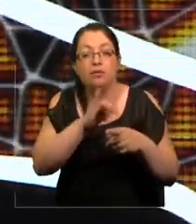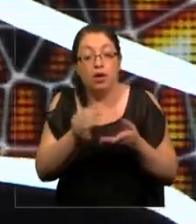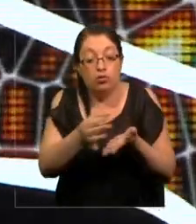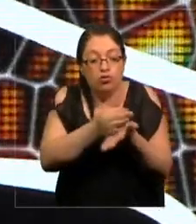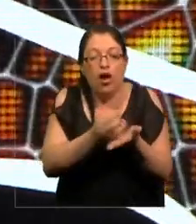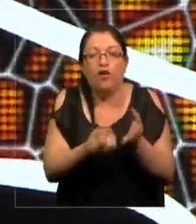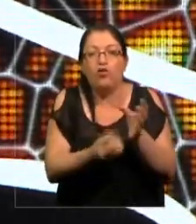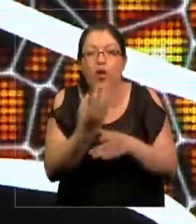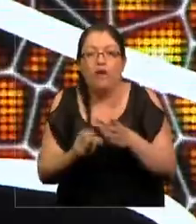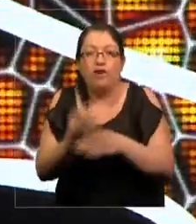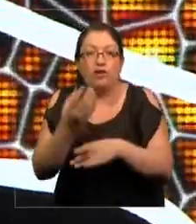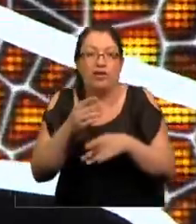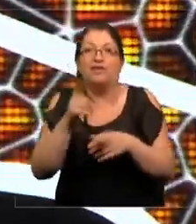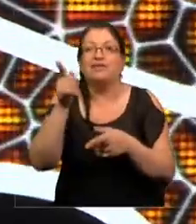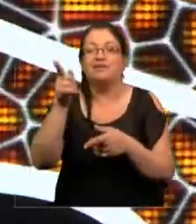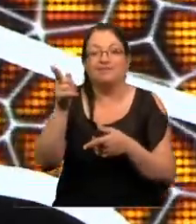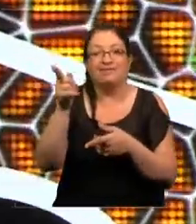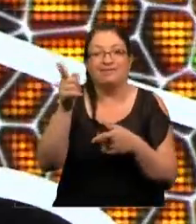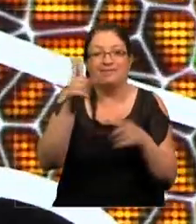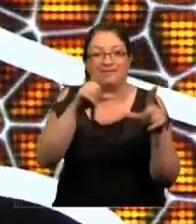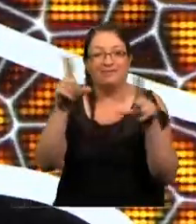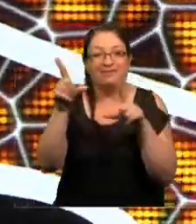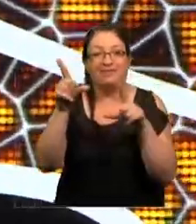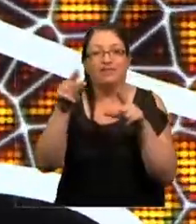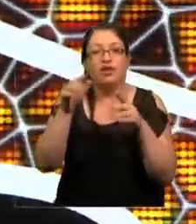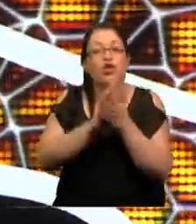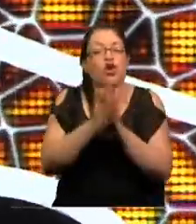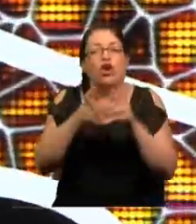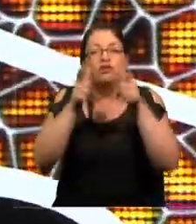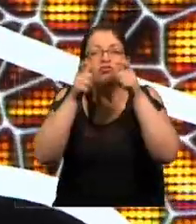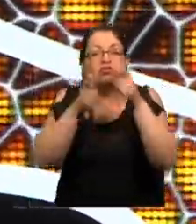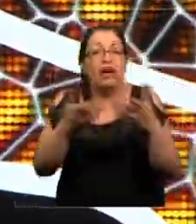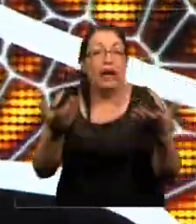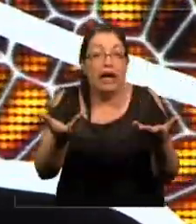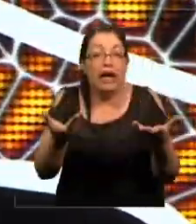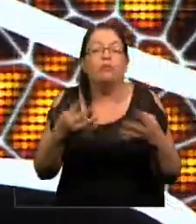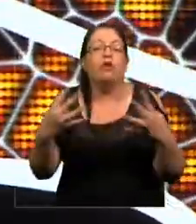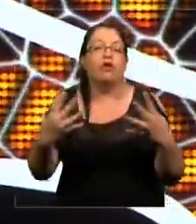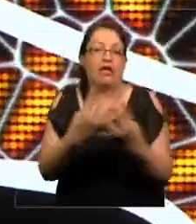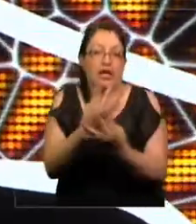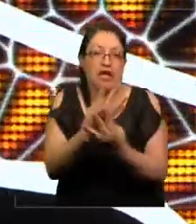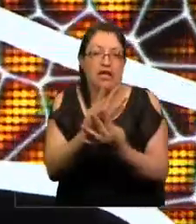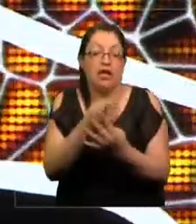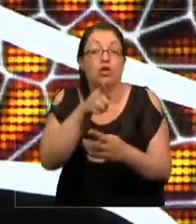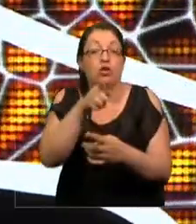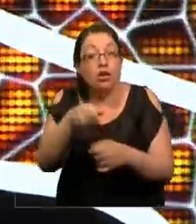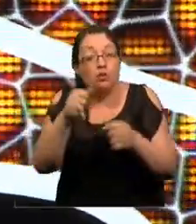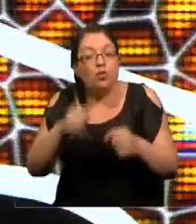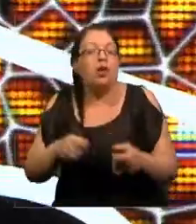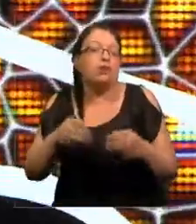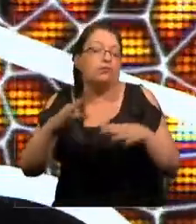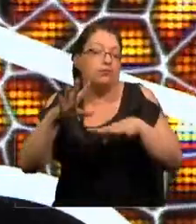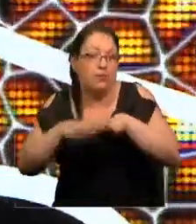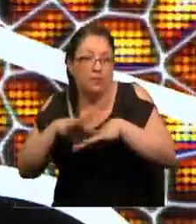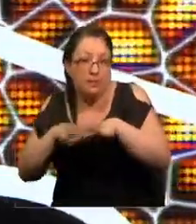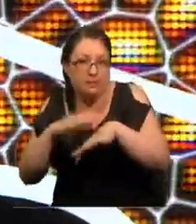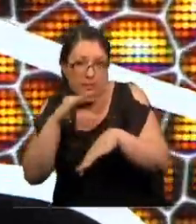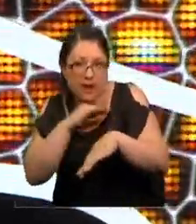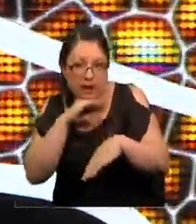células. Eso es lo que hice ahí. Y todo esto está gobernado y controlado por redes. Y usted puede usar la matemática